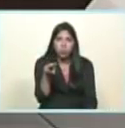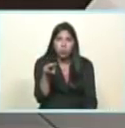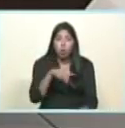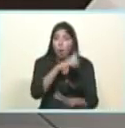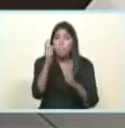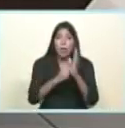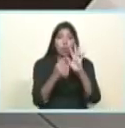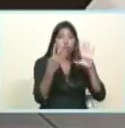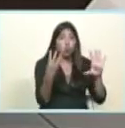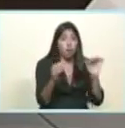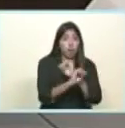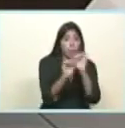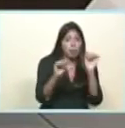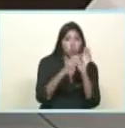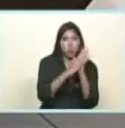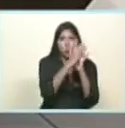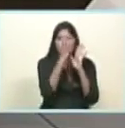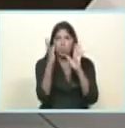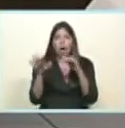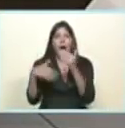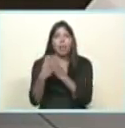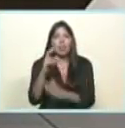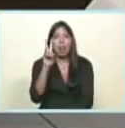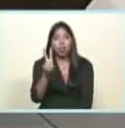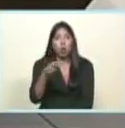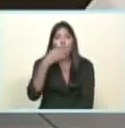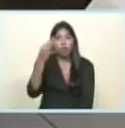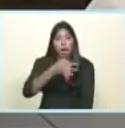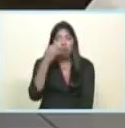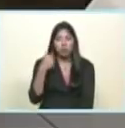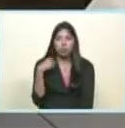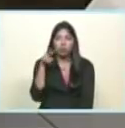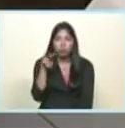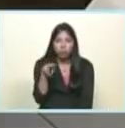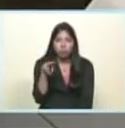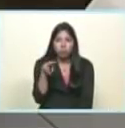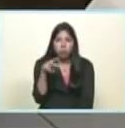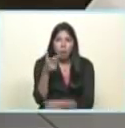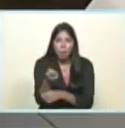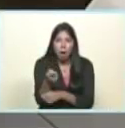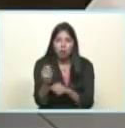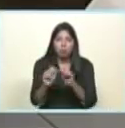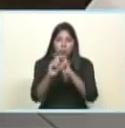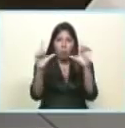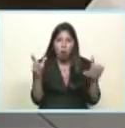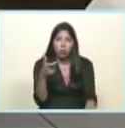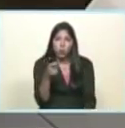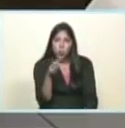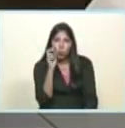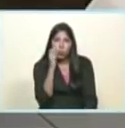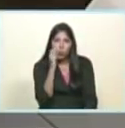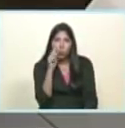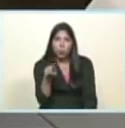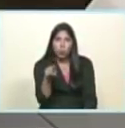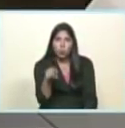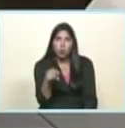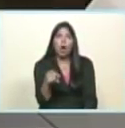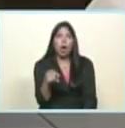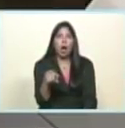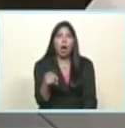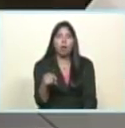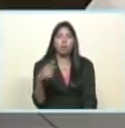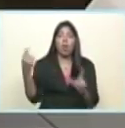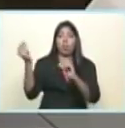la mañana hasta las dos de la tarde aproximadamente. El debate que ha dado la Organización de Naciones Unidas